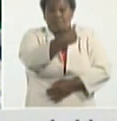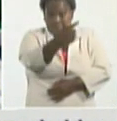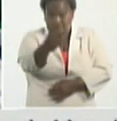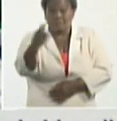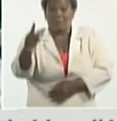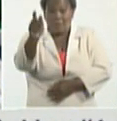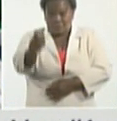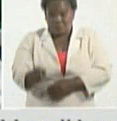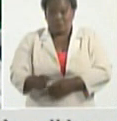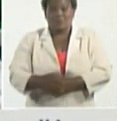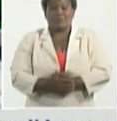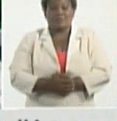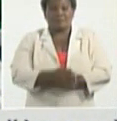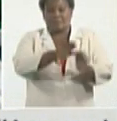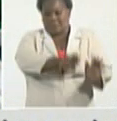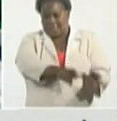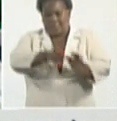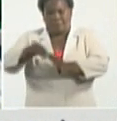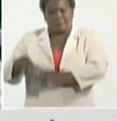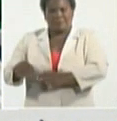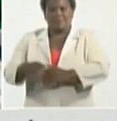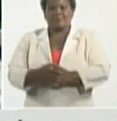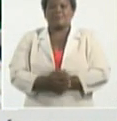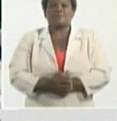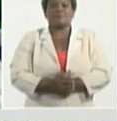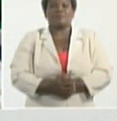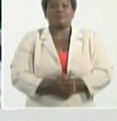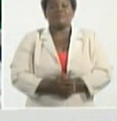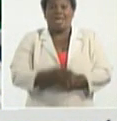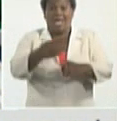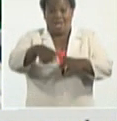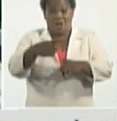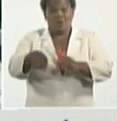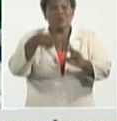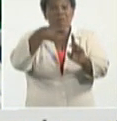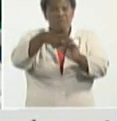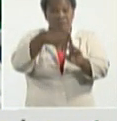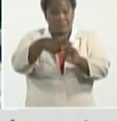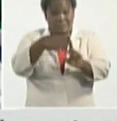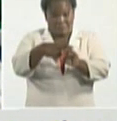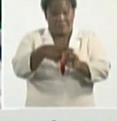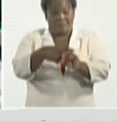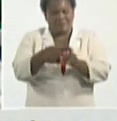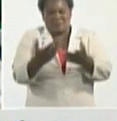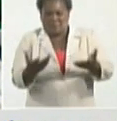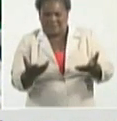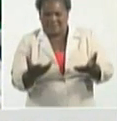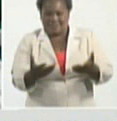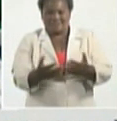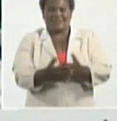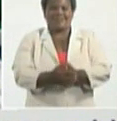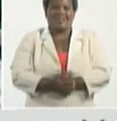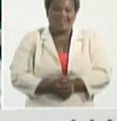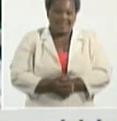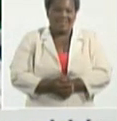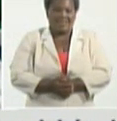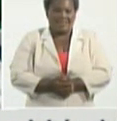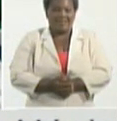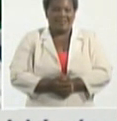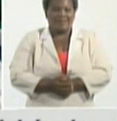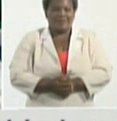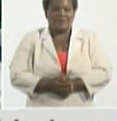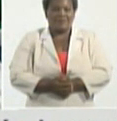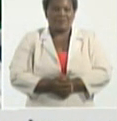por otro lado de las cosas positivas como siempre digo el comportamiento